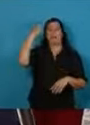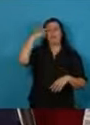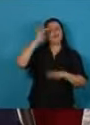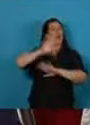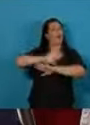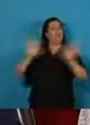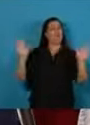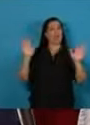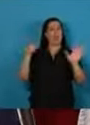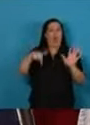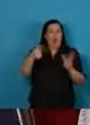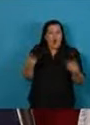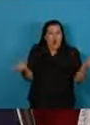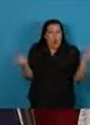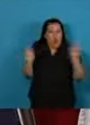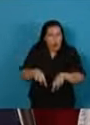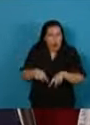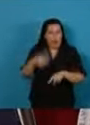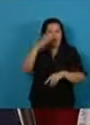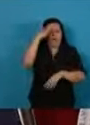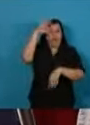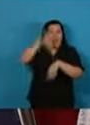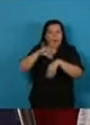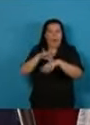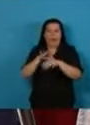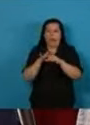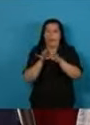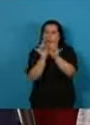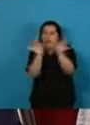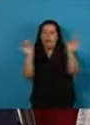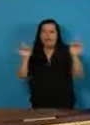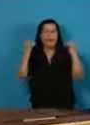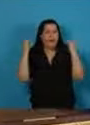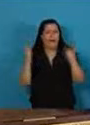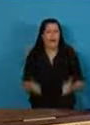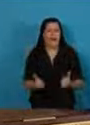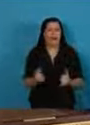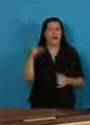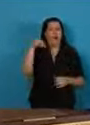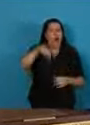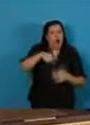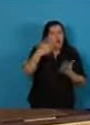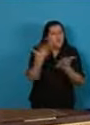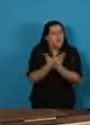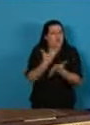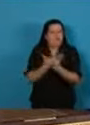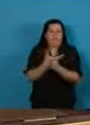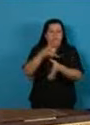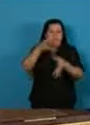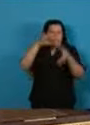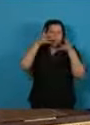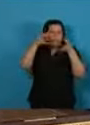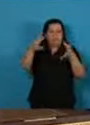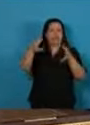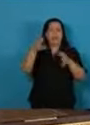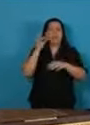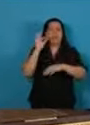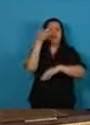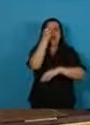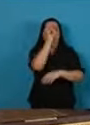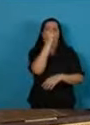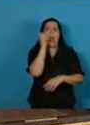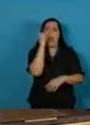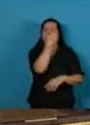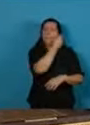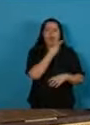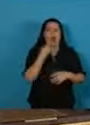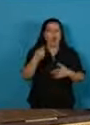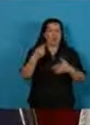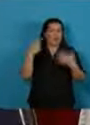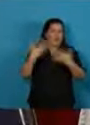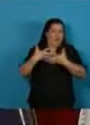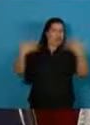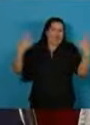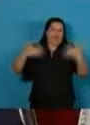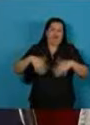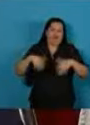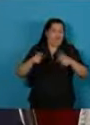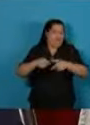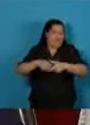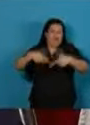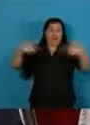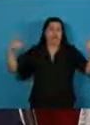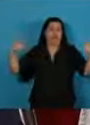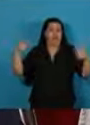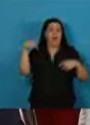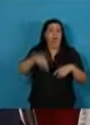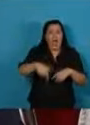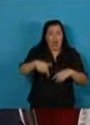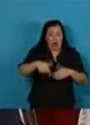han vuelto a aparecer entre nosotros. Hoy padecemos el peor brote de sarampión de los últimos 20 años. De aquí